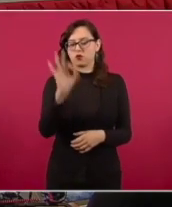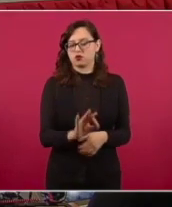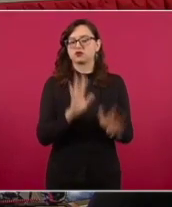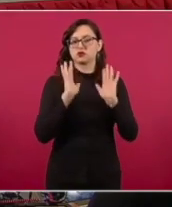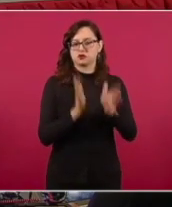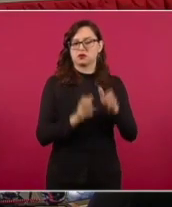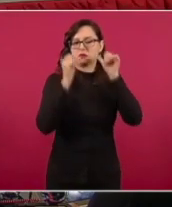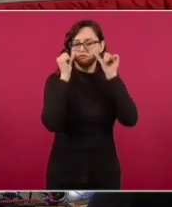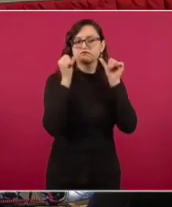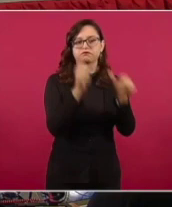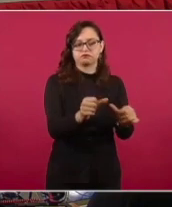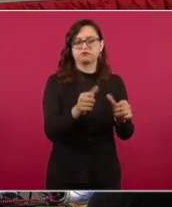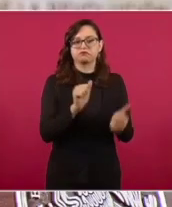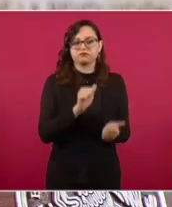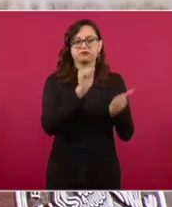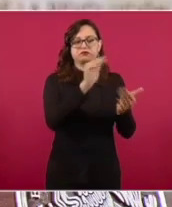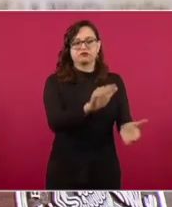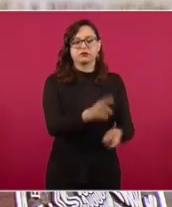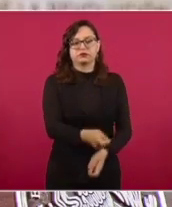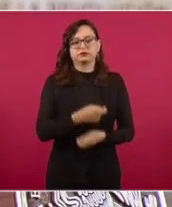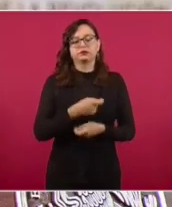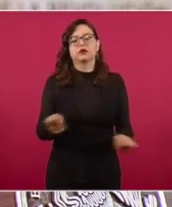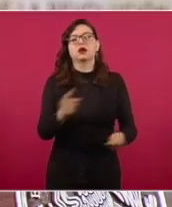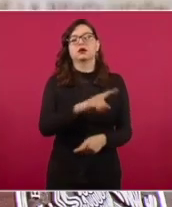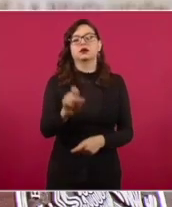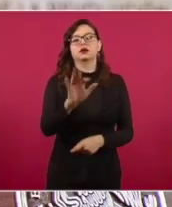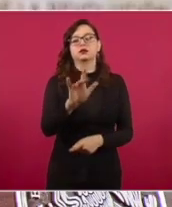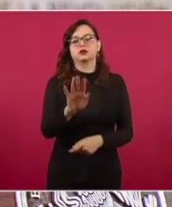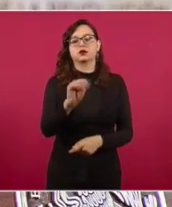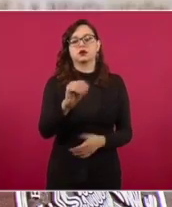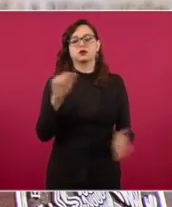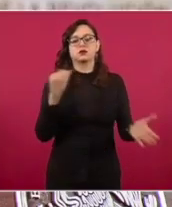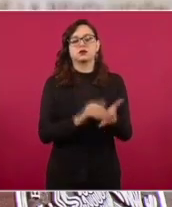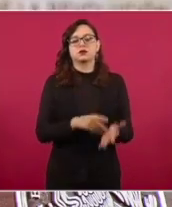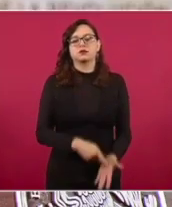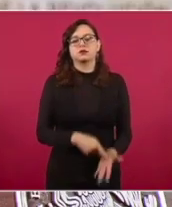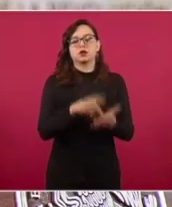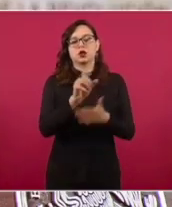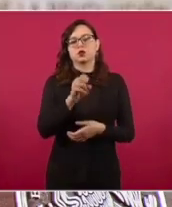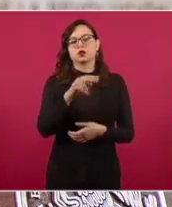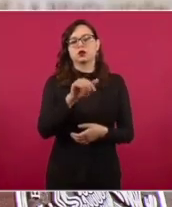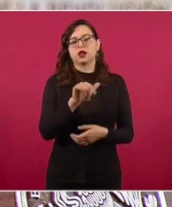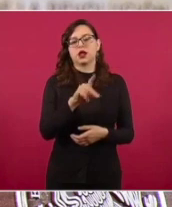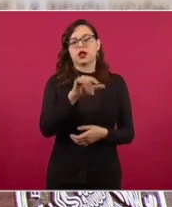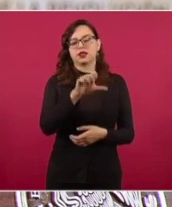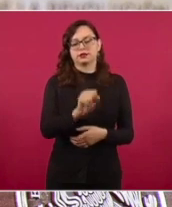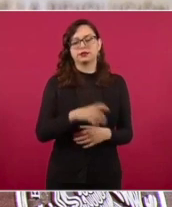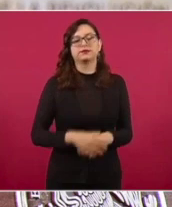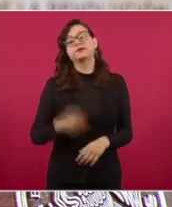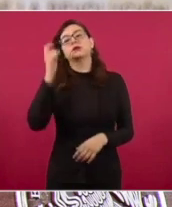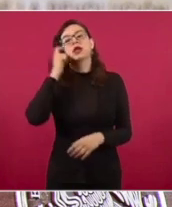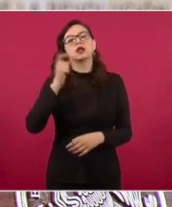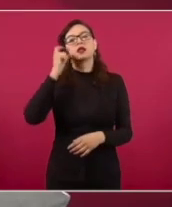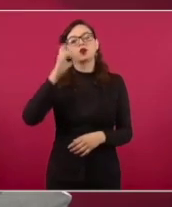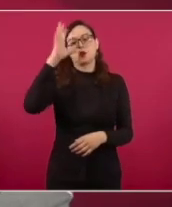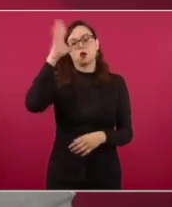y una distribución de 159 mil toneladas y vale decir que Guerrero y Morelos ya se han